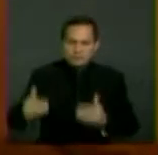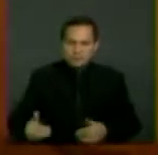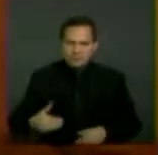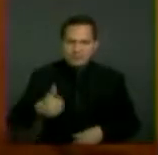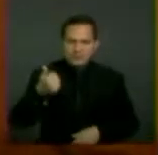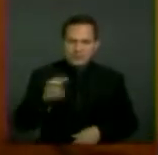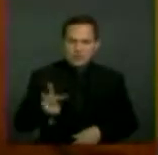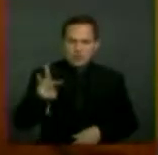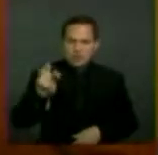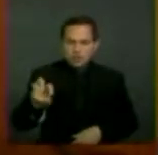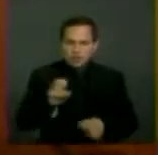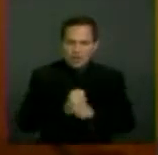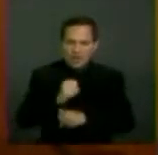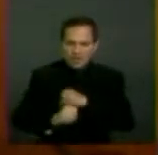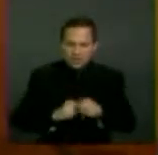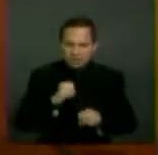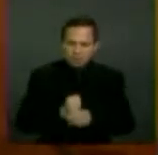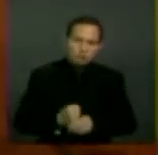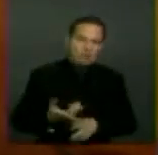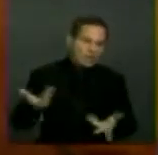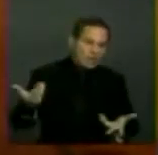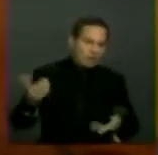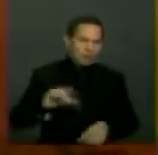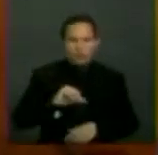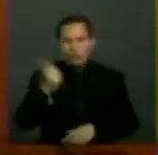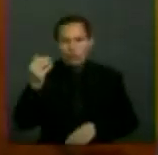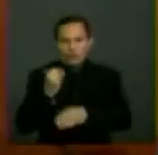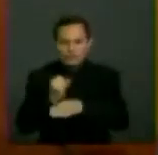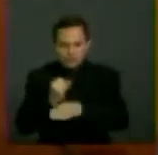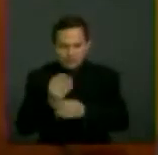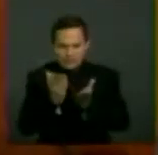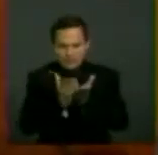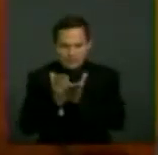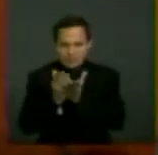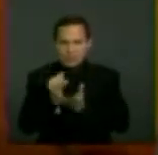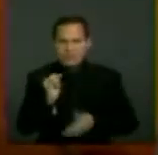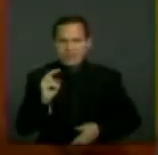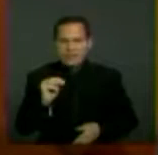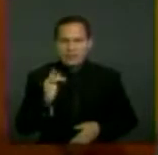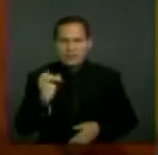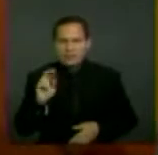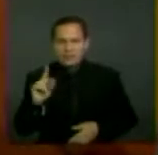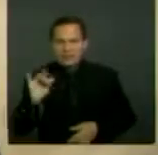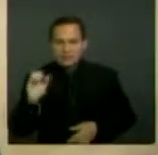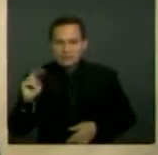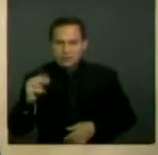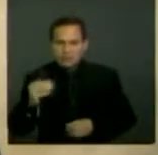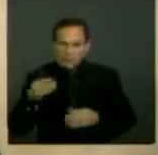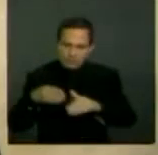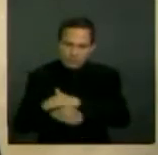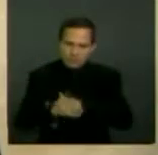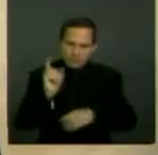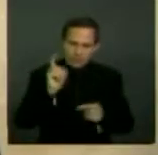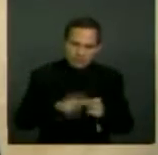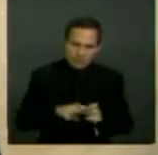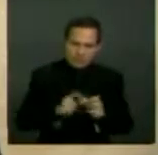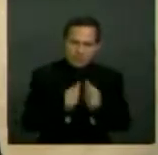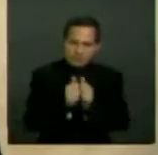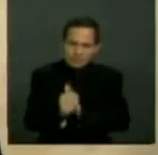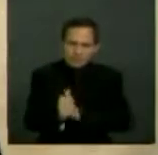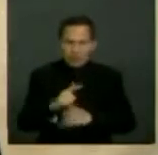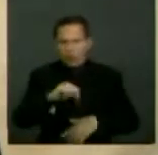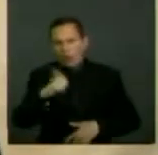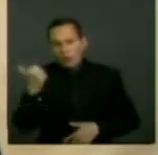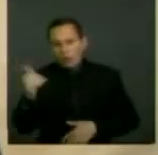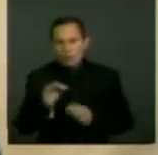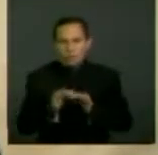mayoría de edad, instituciones educativas que exigen la interdicción para matricular a las personas al año siguiente, municipios que